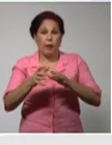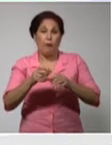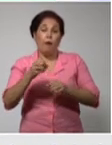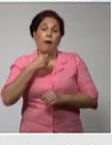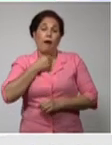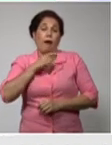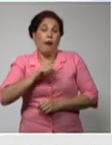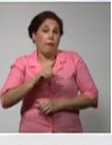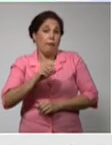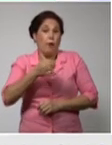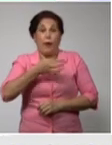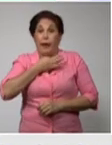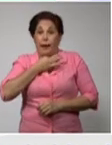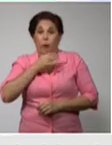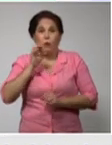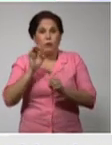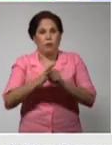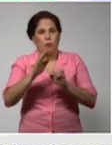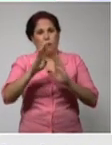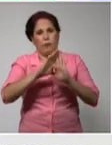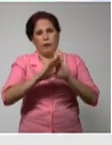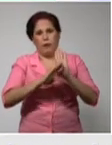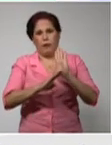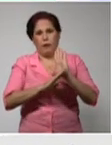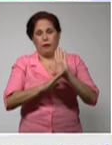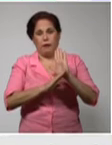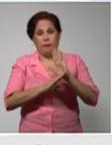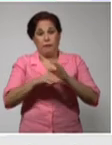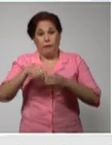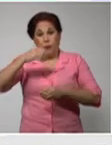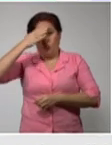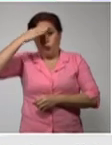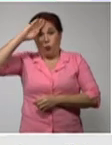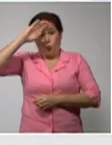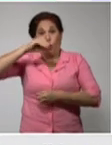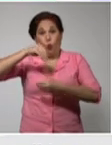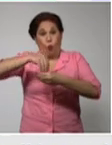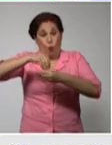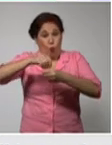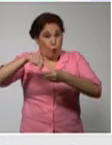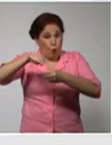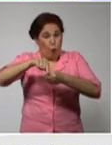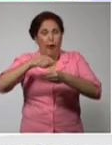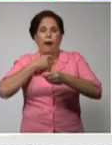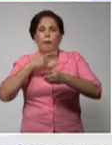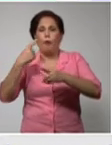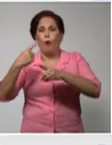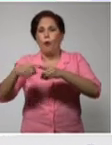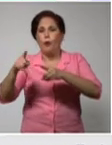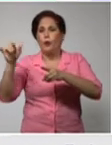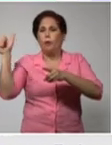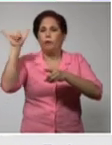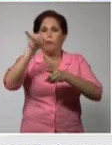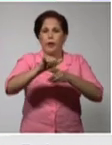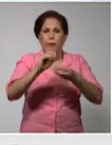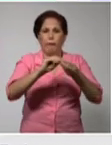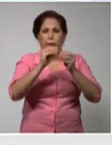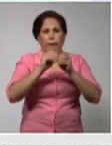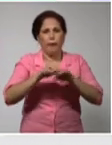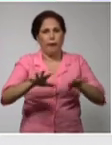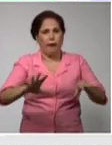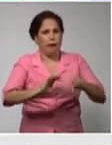se adoptaron las medidas pues la autóctona tenía que ver mucho con casos importados y ese porciento ha ido